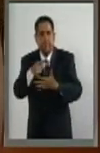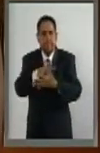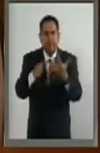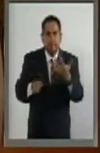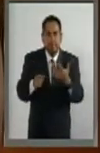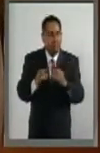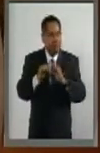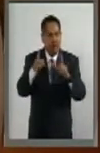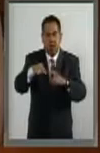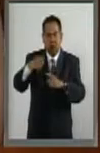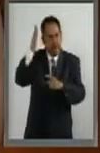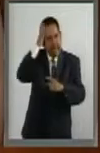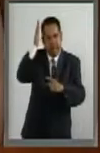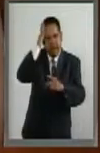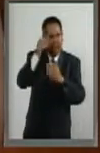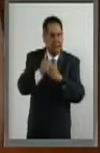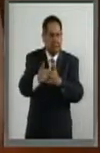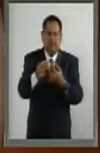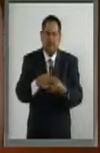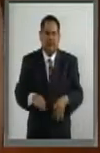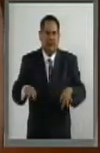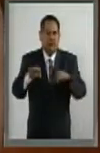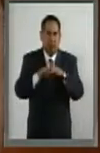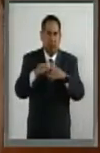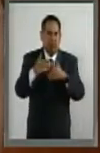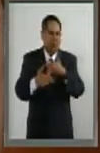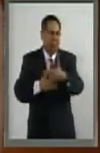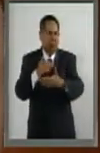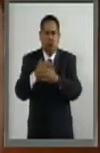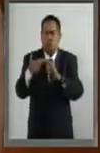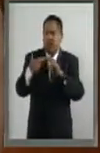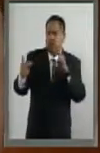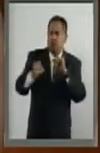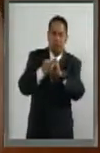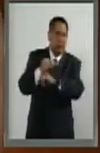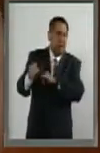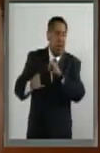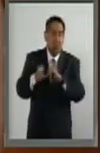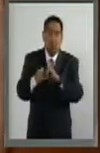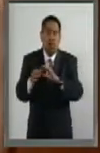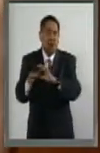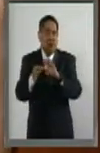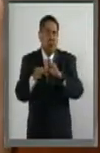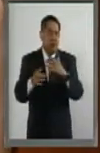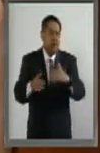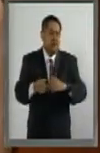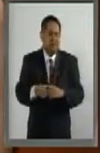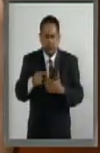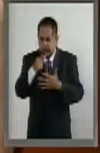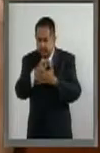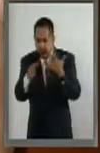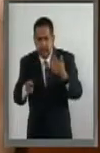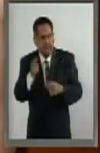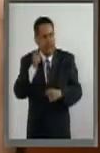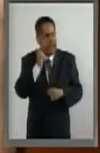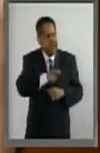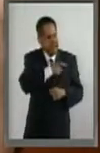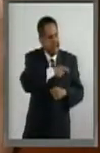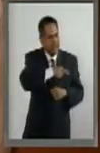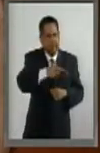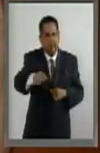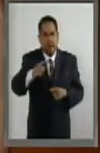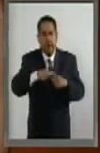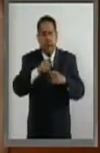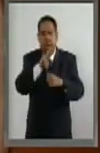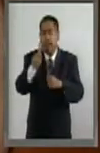innegables líderes e importantes actores en la arena de las relaciones internacionales. Se analizaron los nombramientos correspondientes